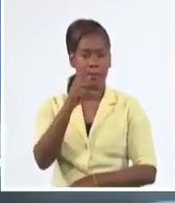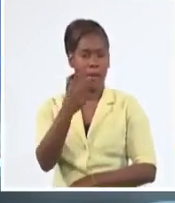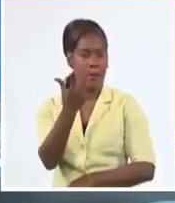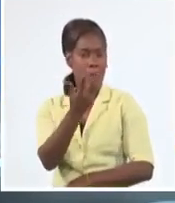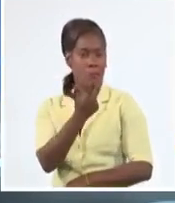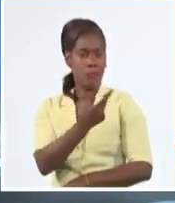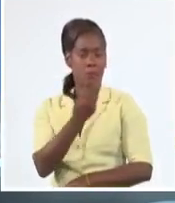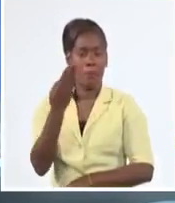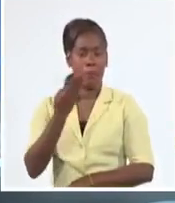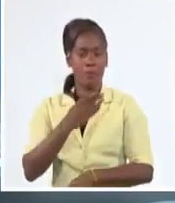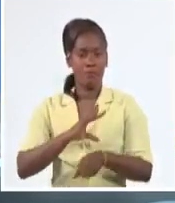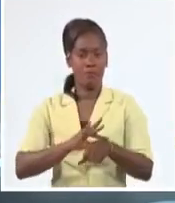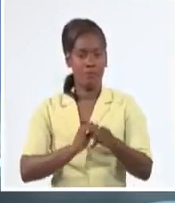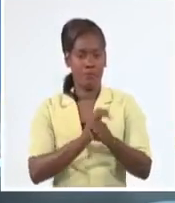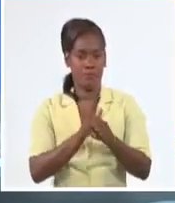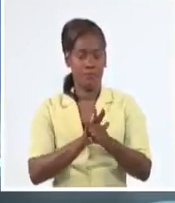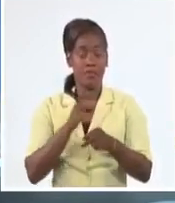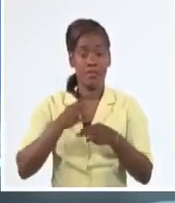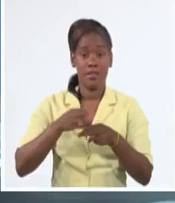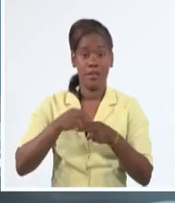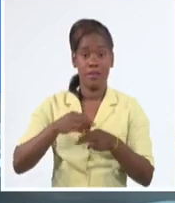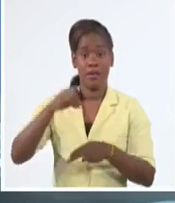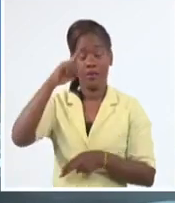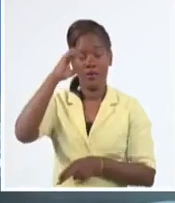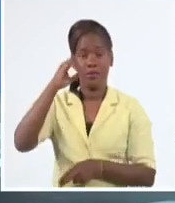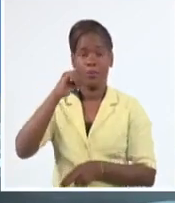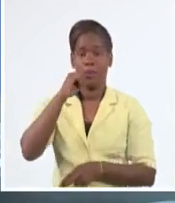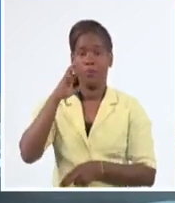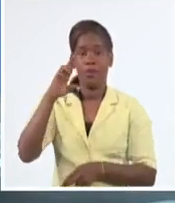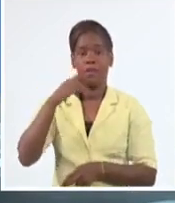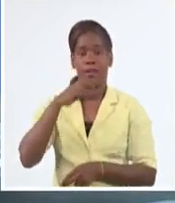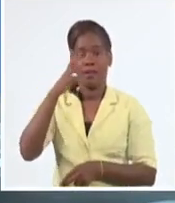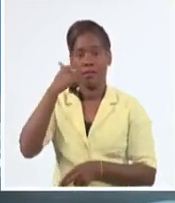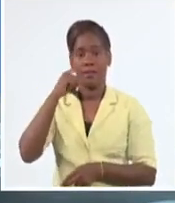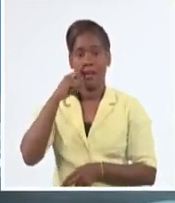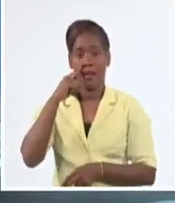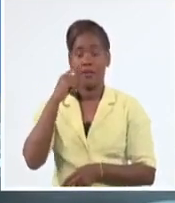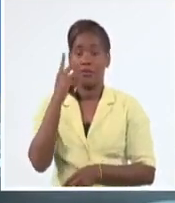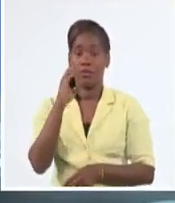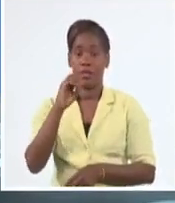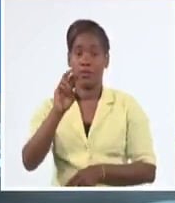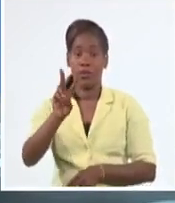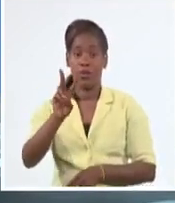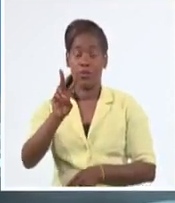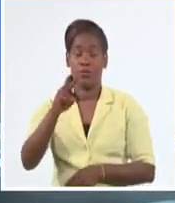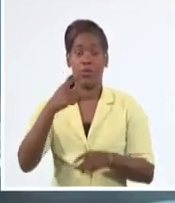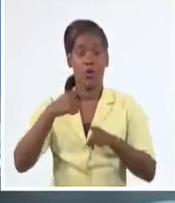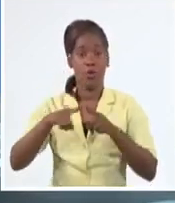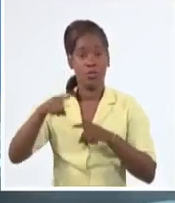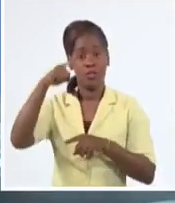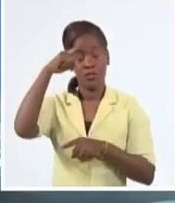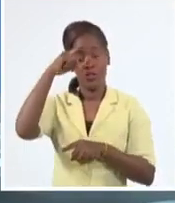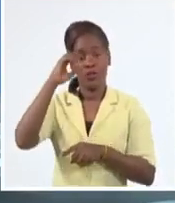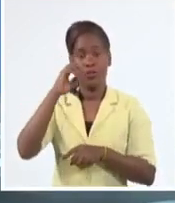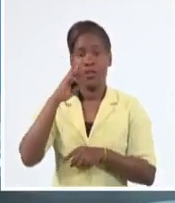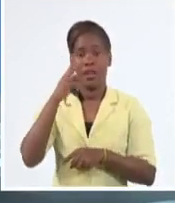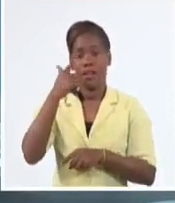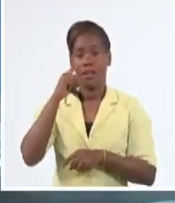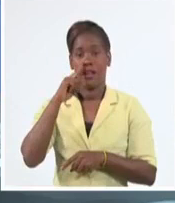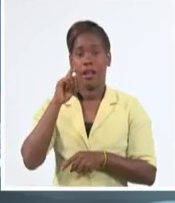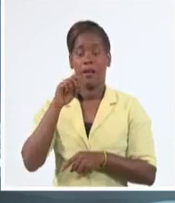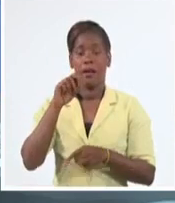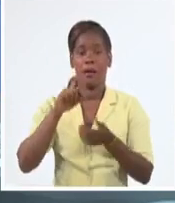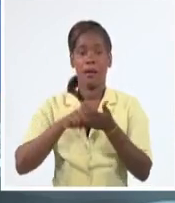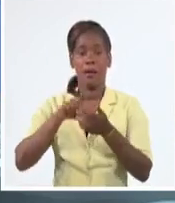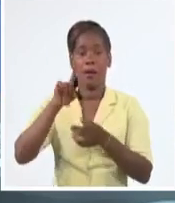Soberana Plus, que ya hoy se convierten en vacunas. Orgullo para nuestro país en el día de hoy de tener esa